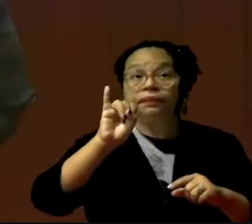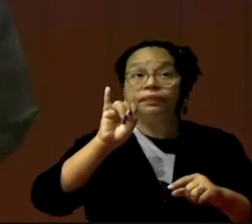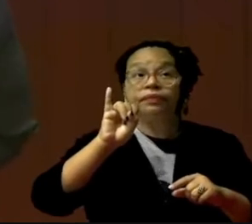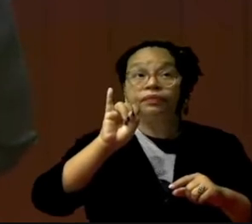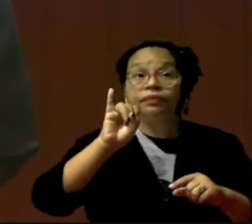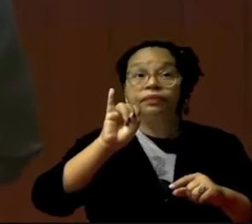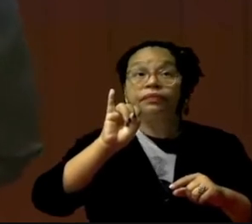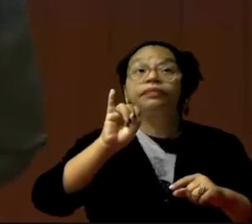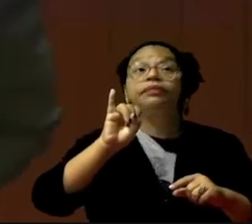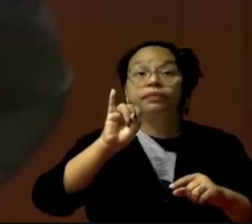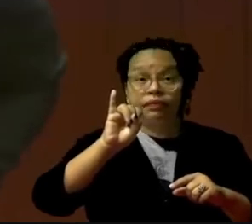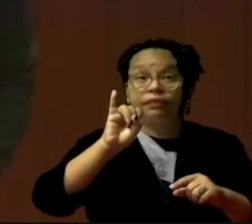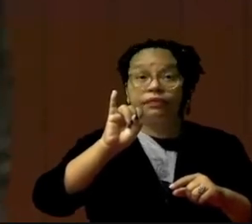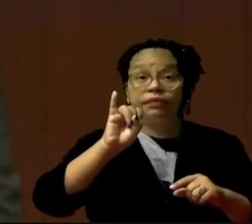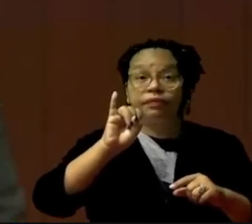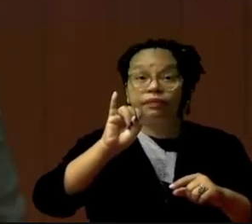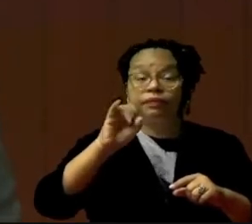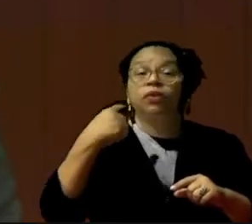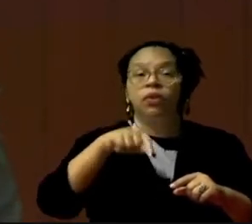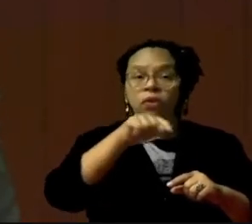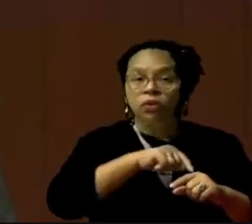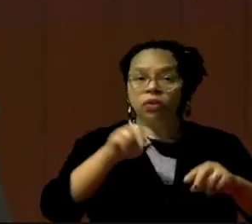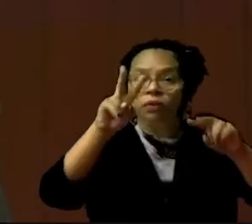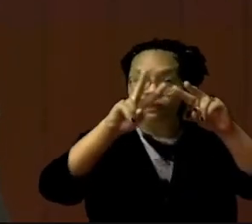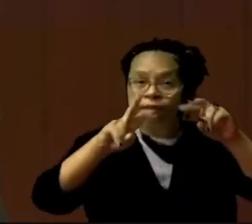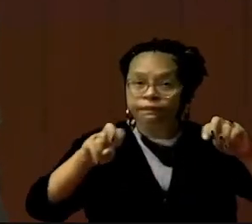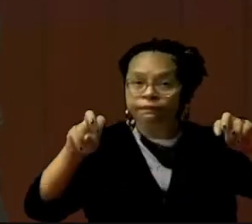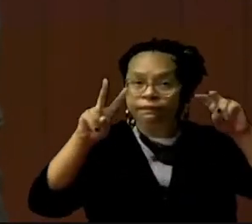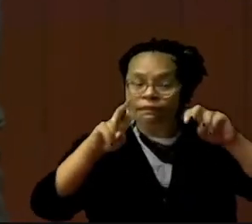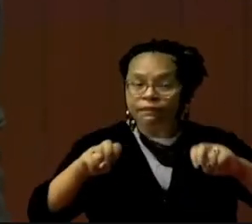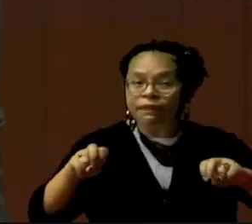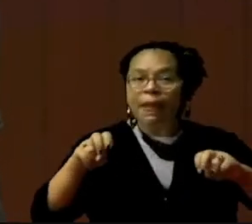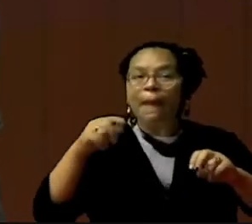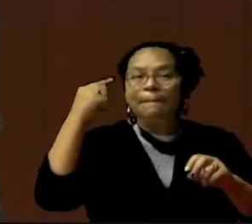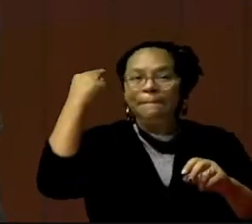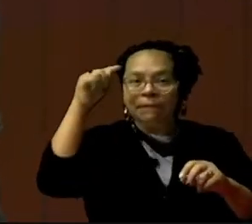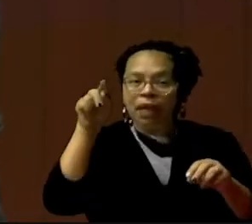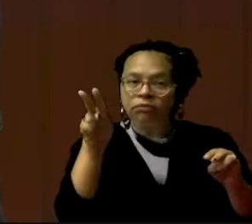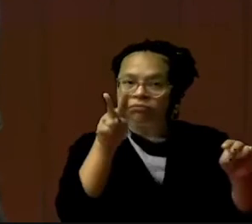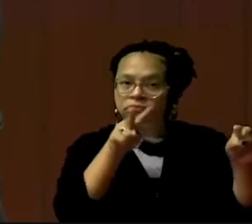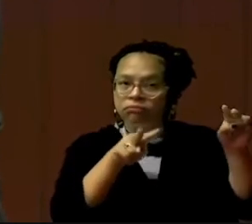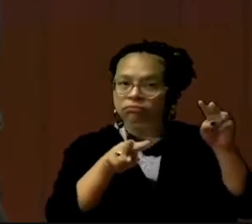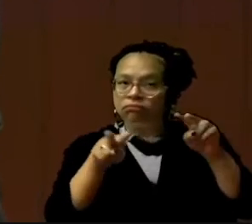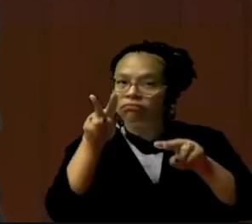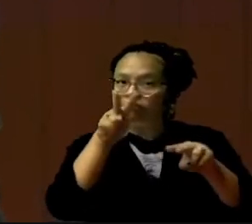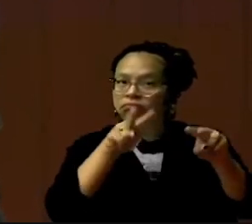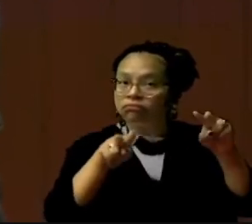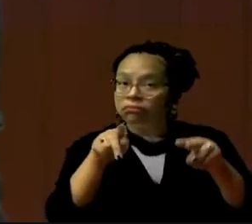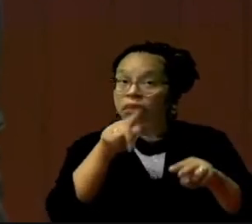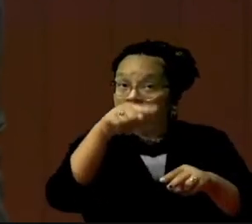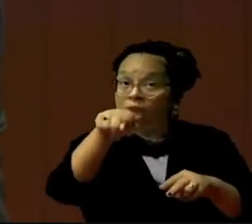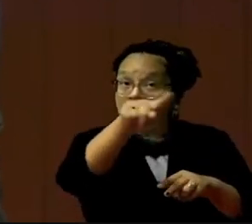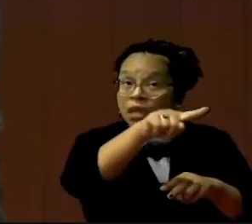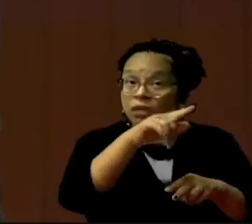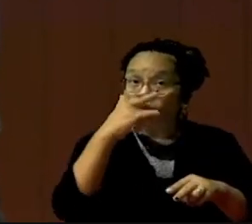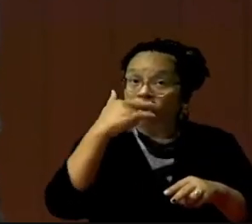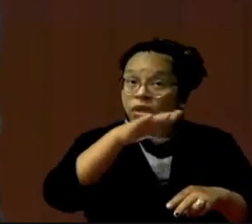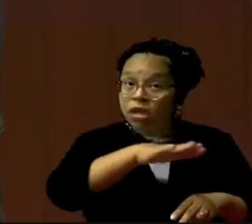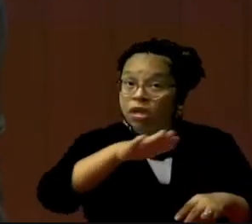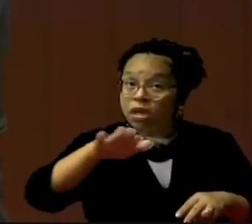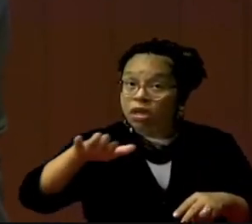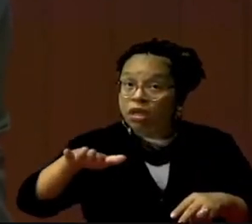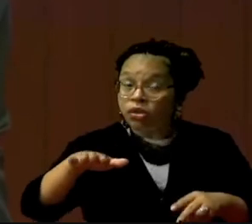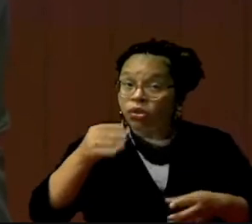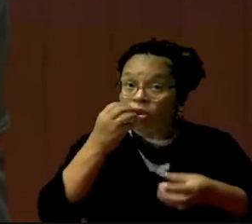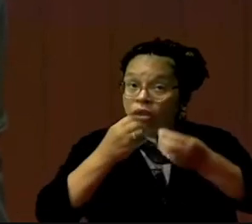estarán comiendo alimentos sanos. Que podremos bajar en este país. La obesidad.